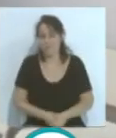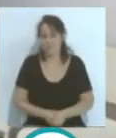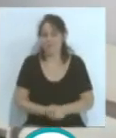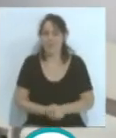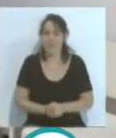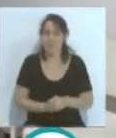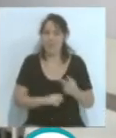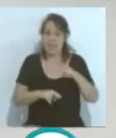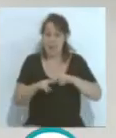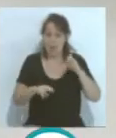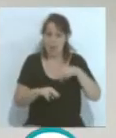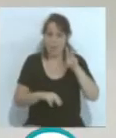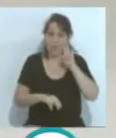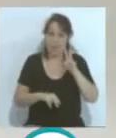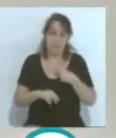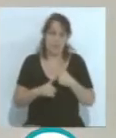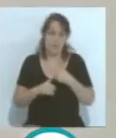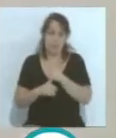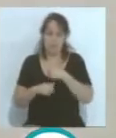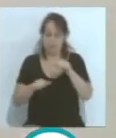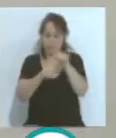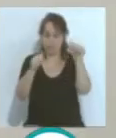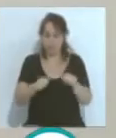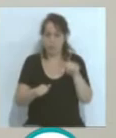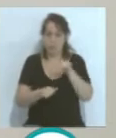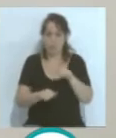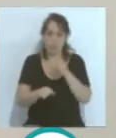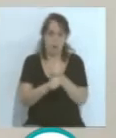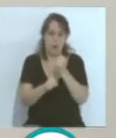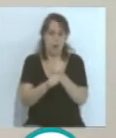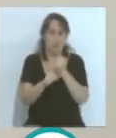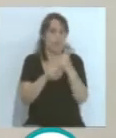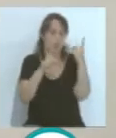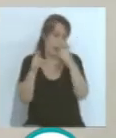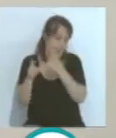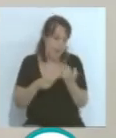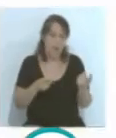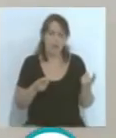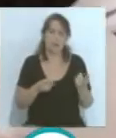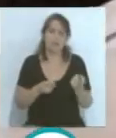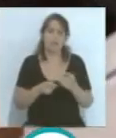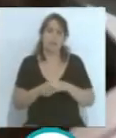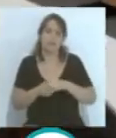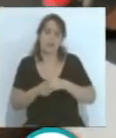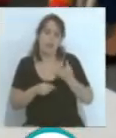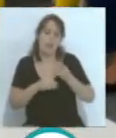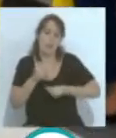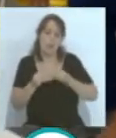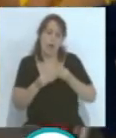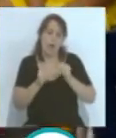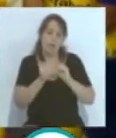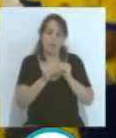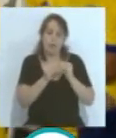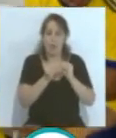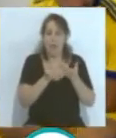posando con este, bueno, se hizo un trabajo de fotografía, todo, diríamos un making of, ¿no se le llama esto?